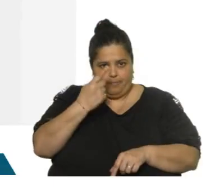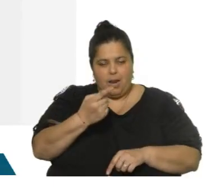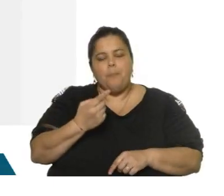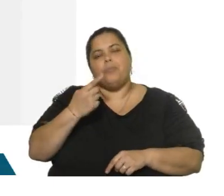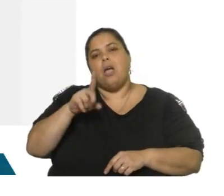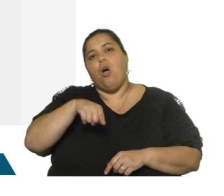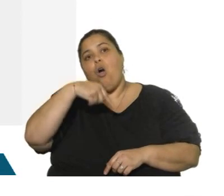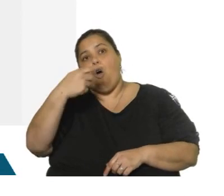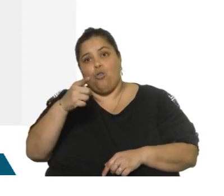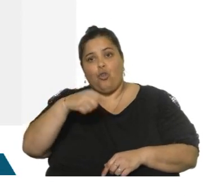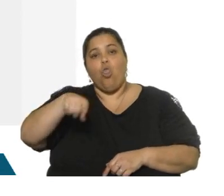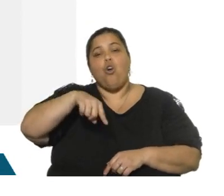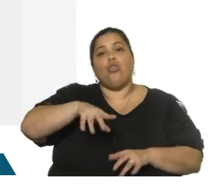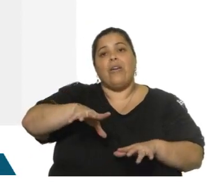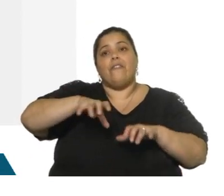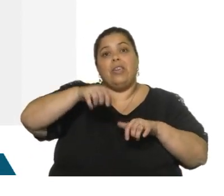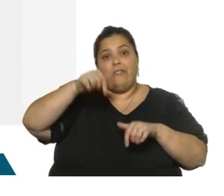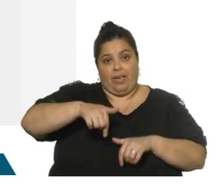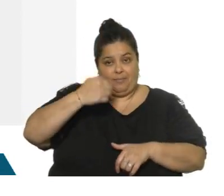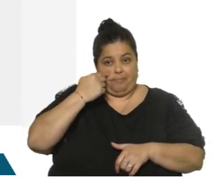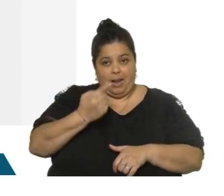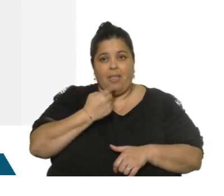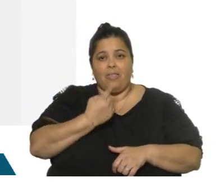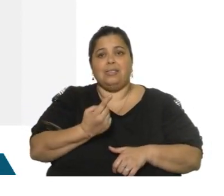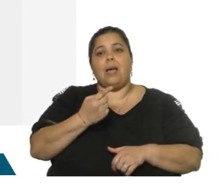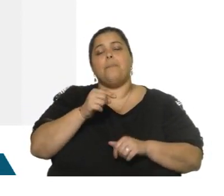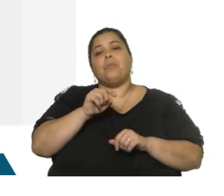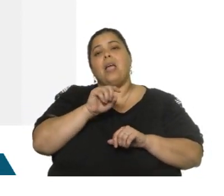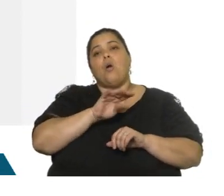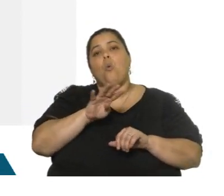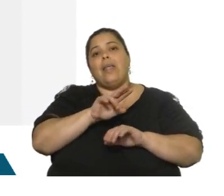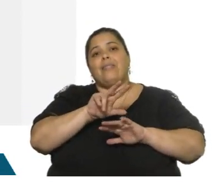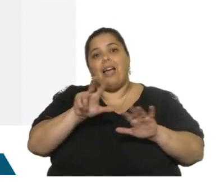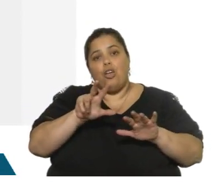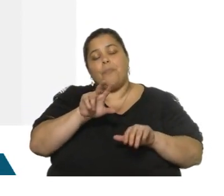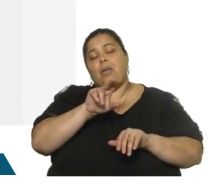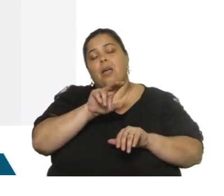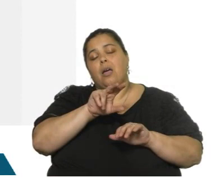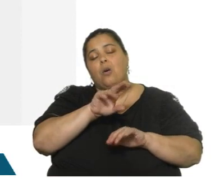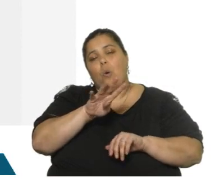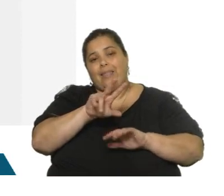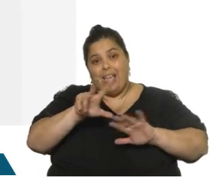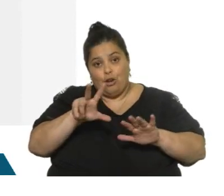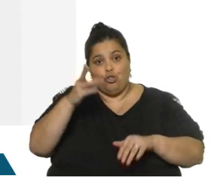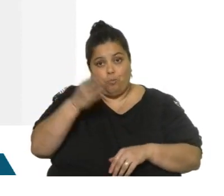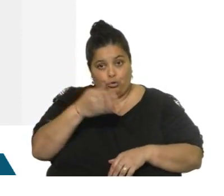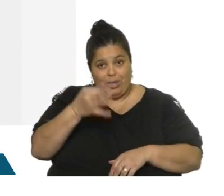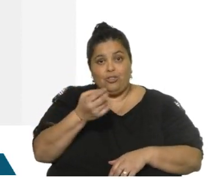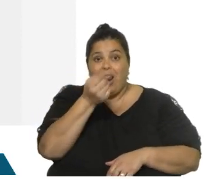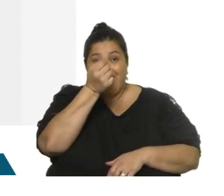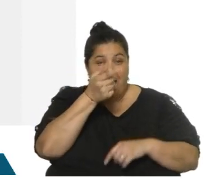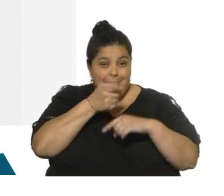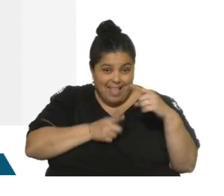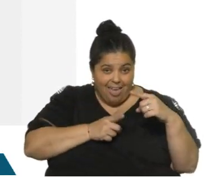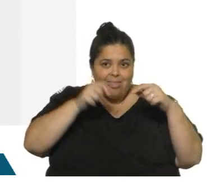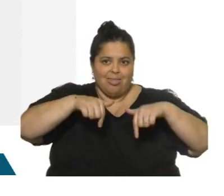que ver con el lugar de residencia. Y ahí vemos que los tenedores de deuda uruguaya, casi la mitad son locales. Allí están, obviamente, también